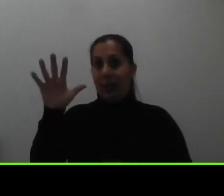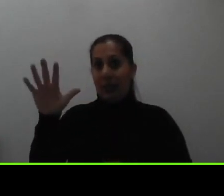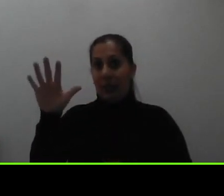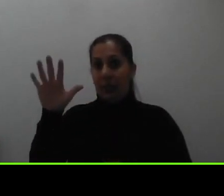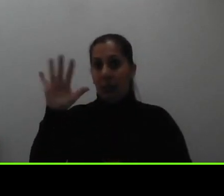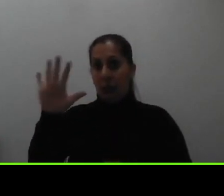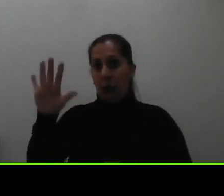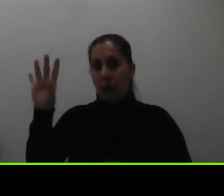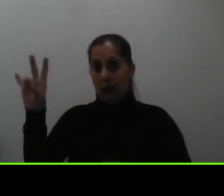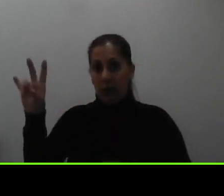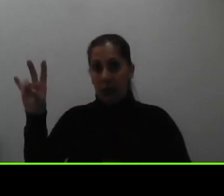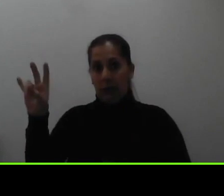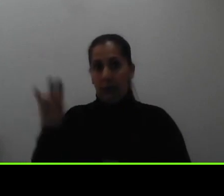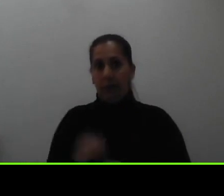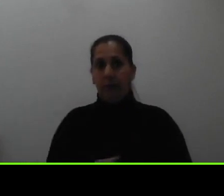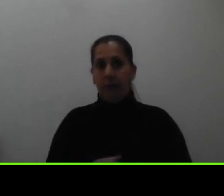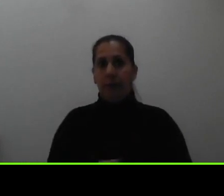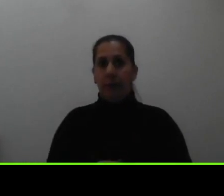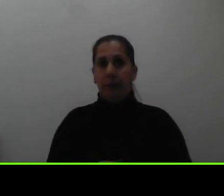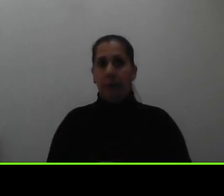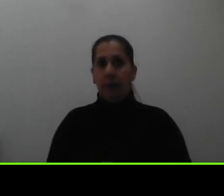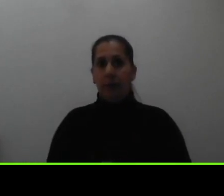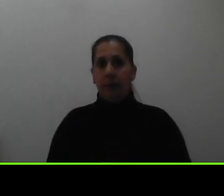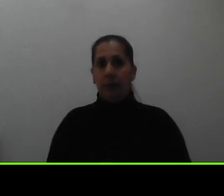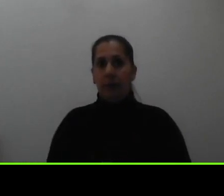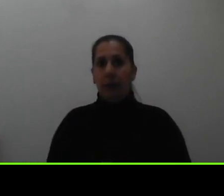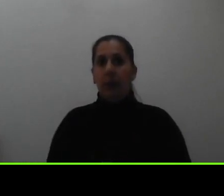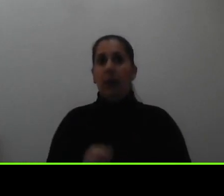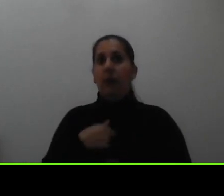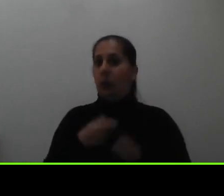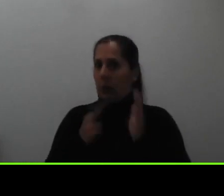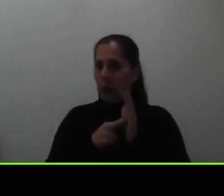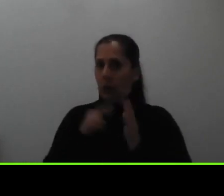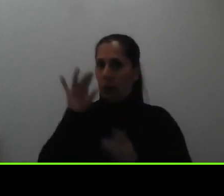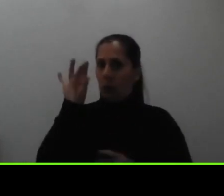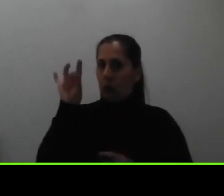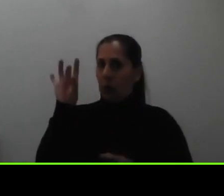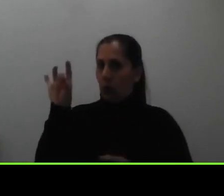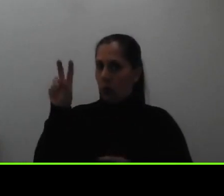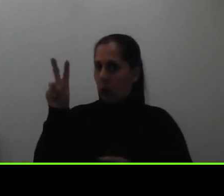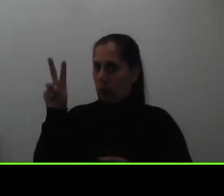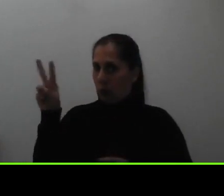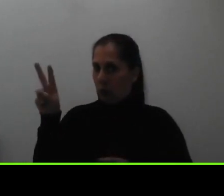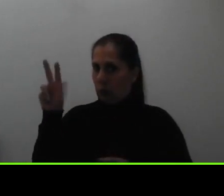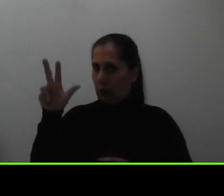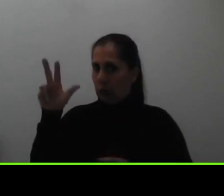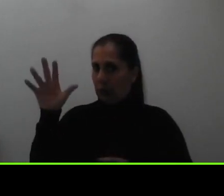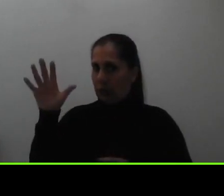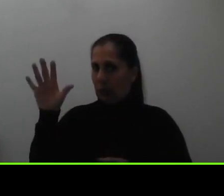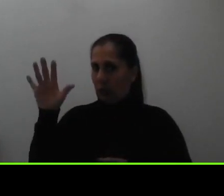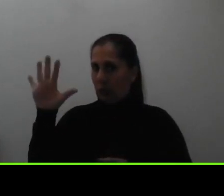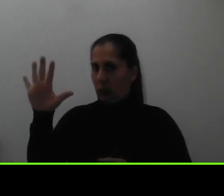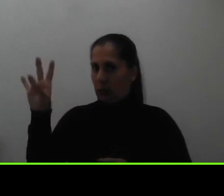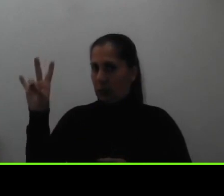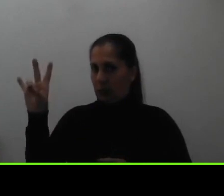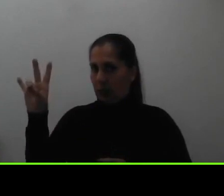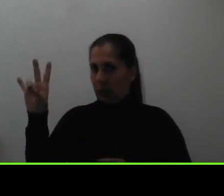3557 voy a indicarles otra vez 8822 3557